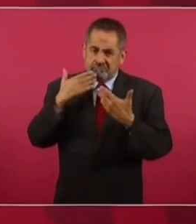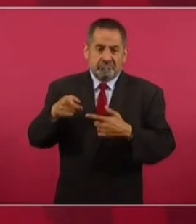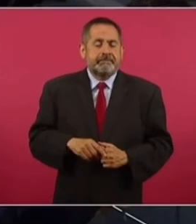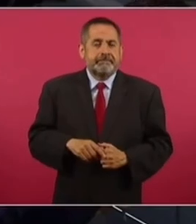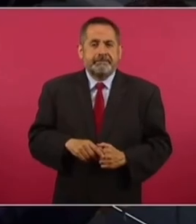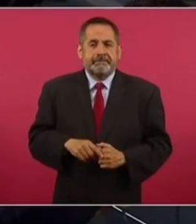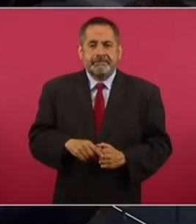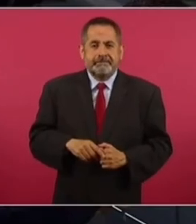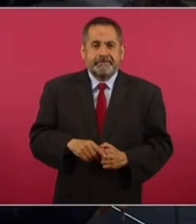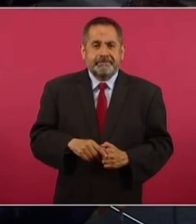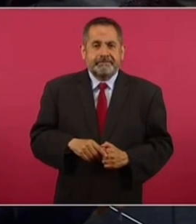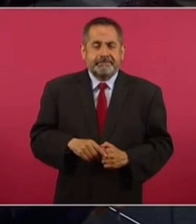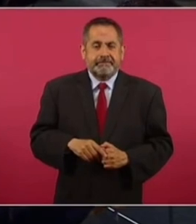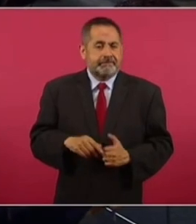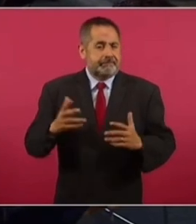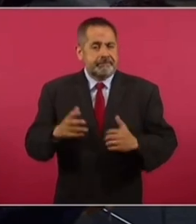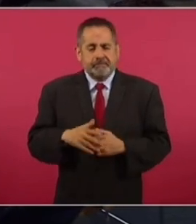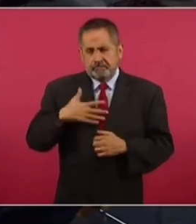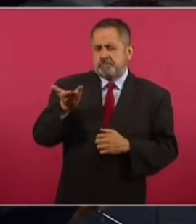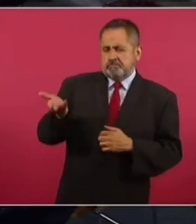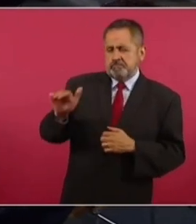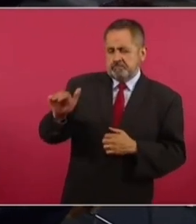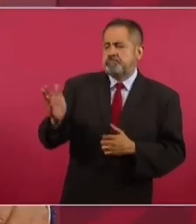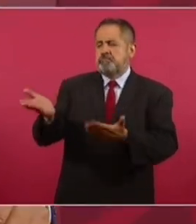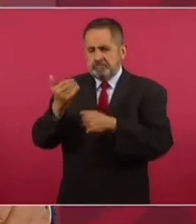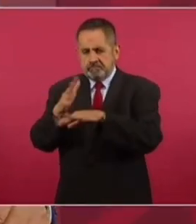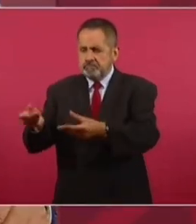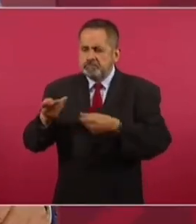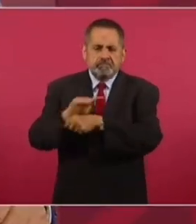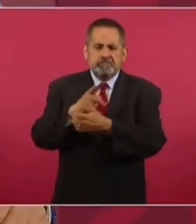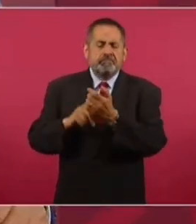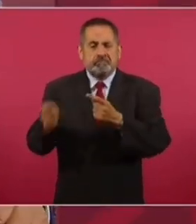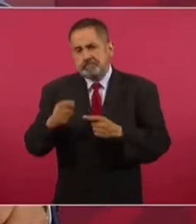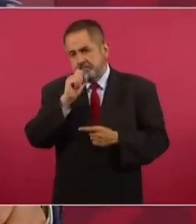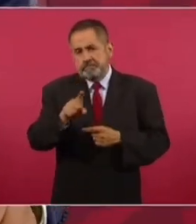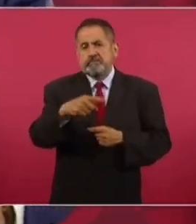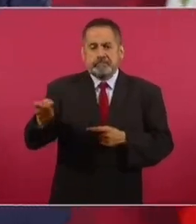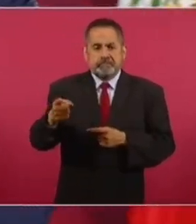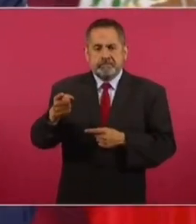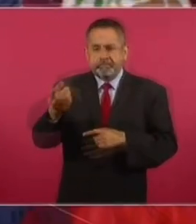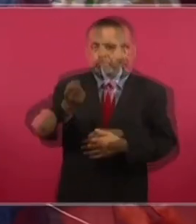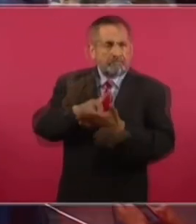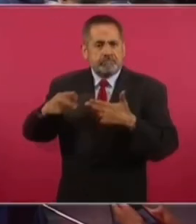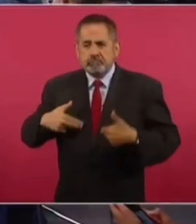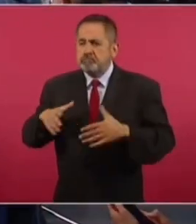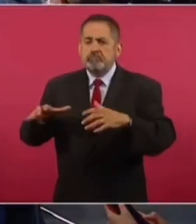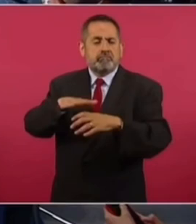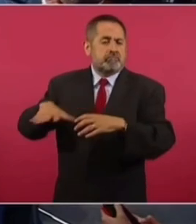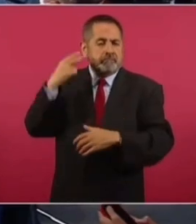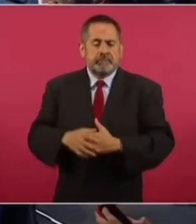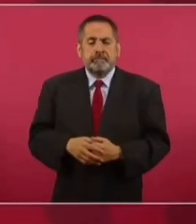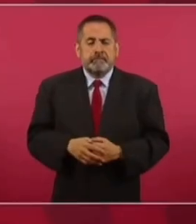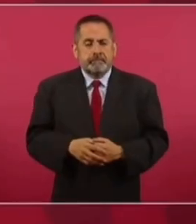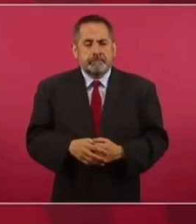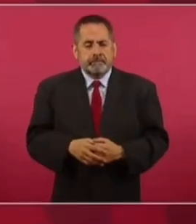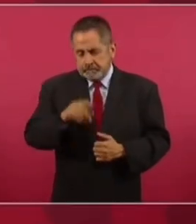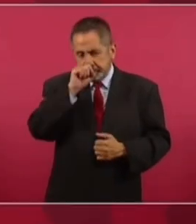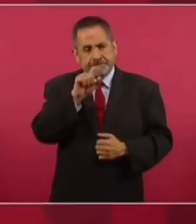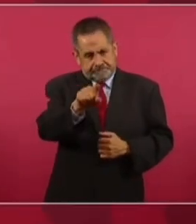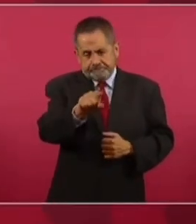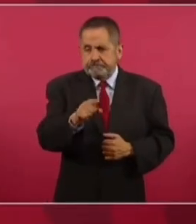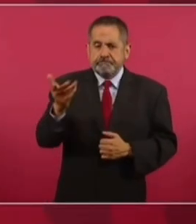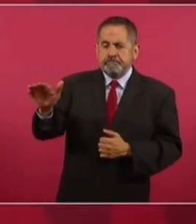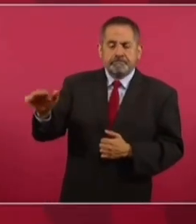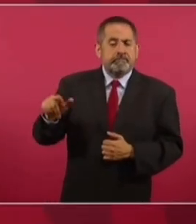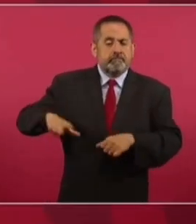honesto. Entonces, por eso vamos a pedirle a Cutelagua que nos informe y también a la Secretaría de Medio Ambiente. Sí, vamos también a pedirle al